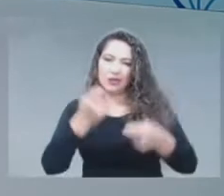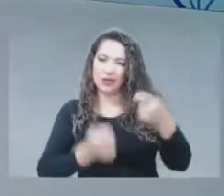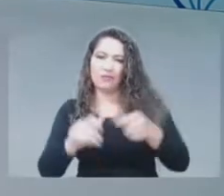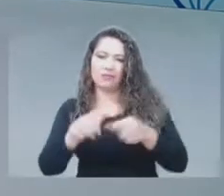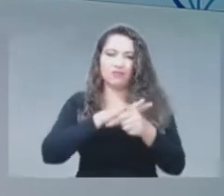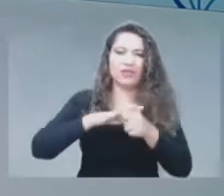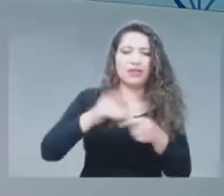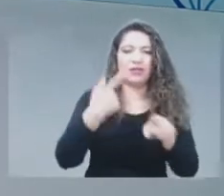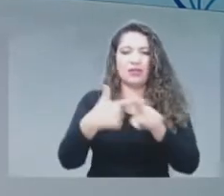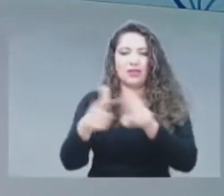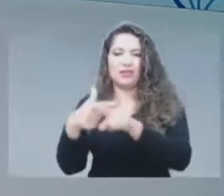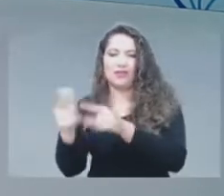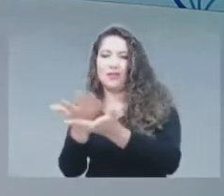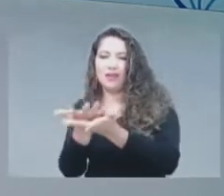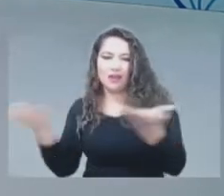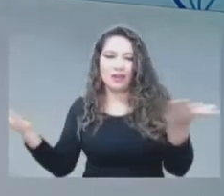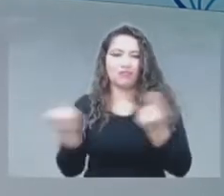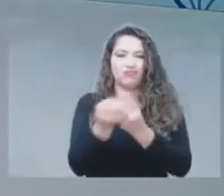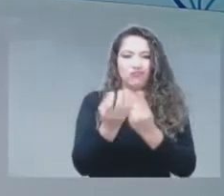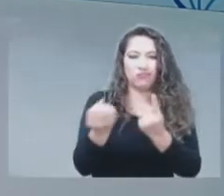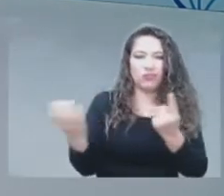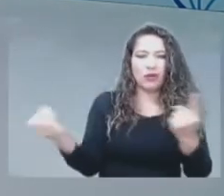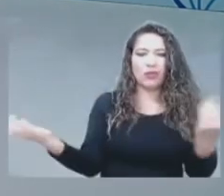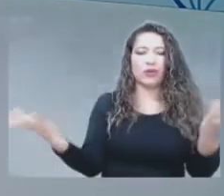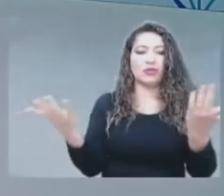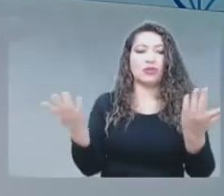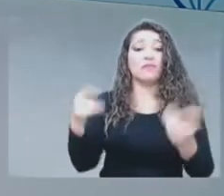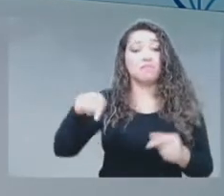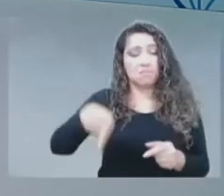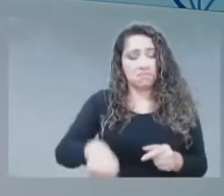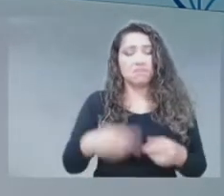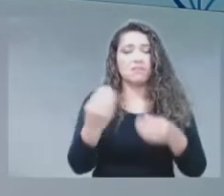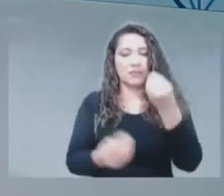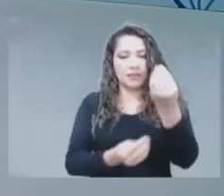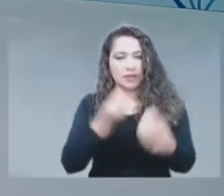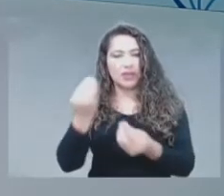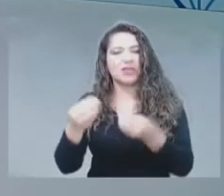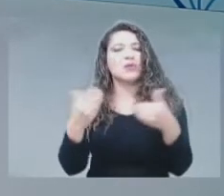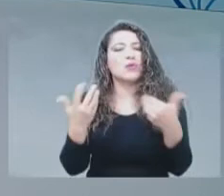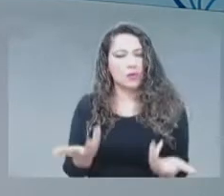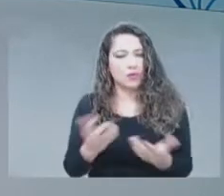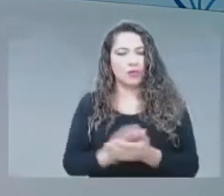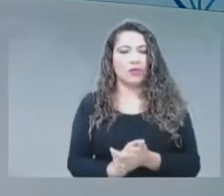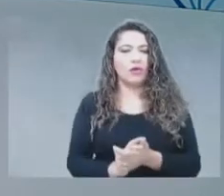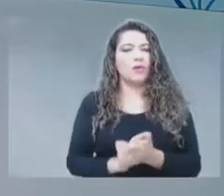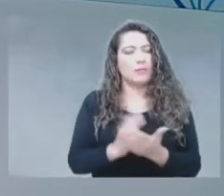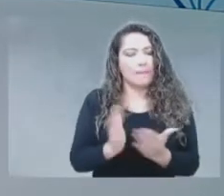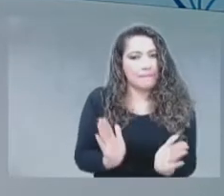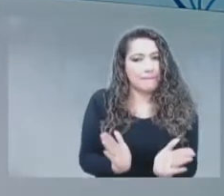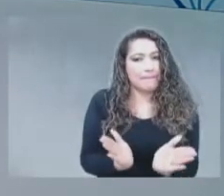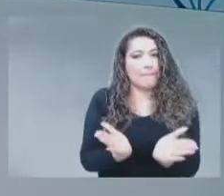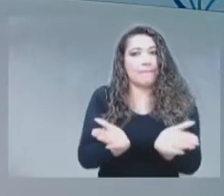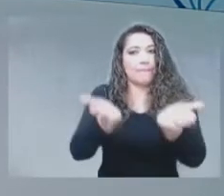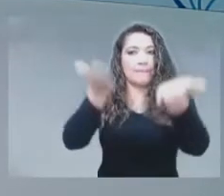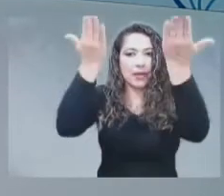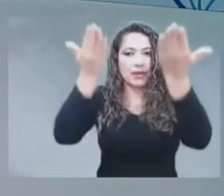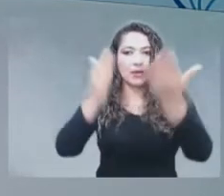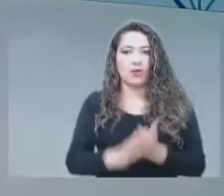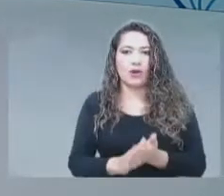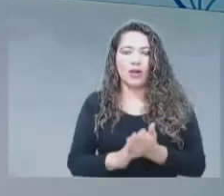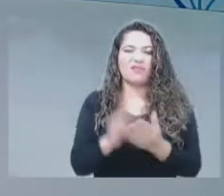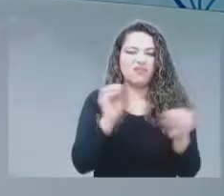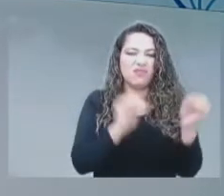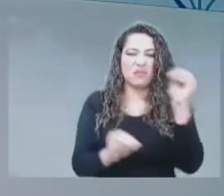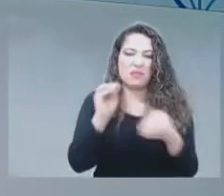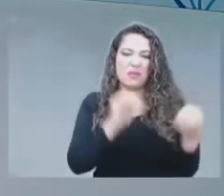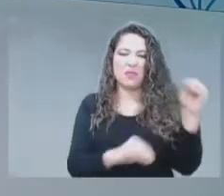buena parte de eso se está logrando a través de mejorar la infraestructura productiva, la infraestructura de